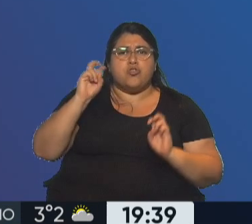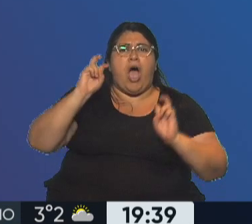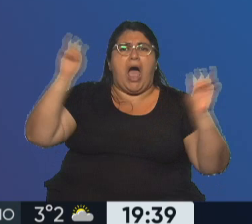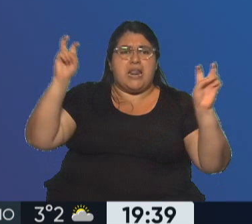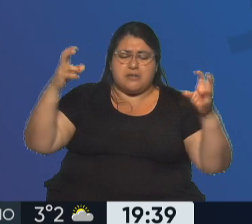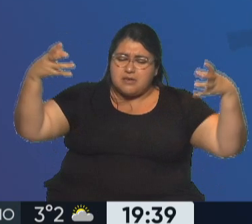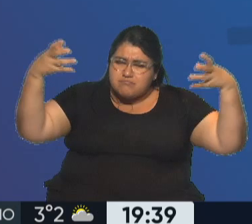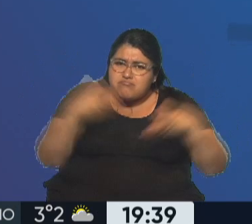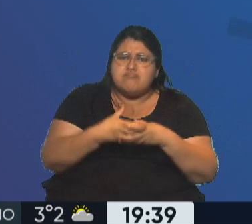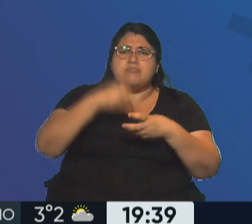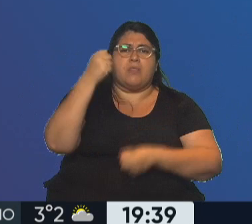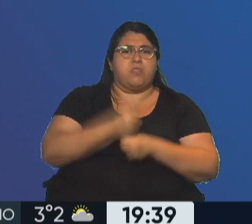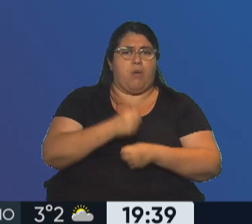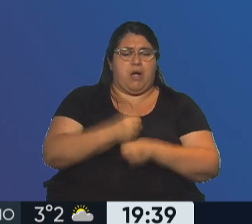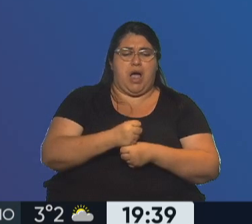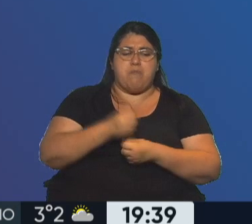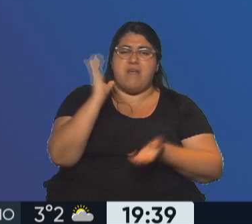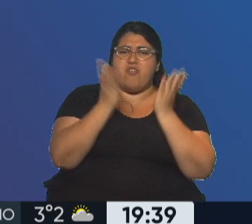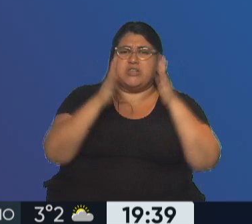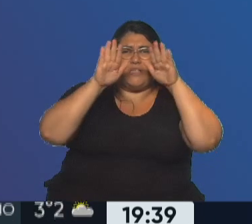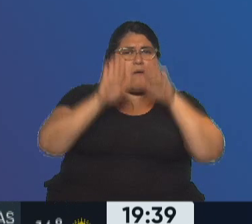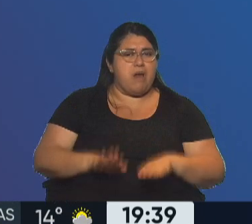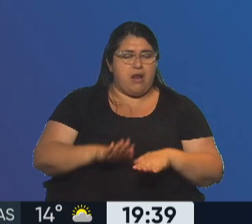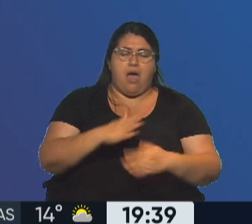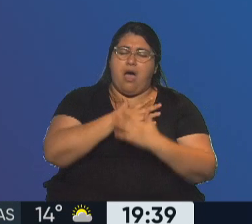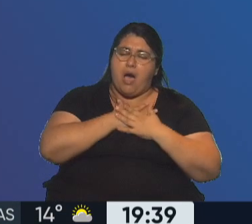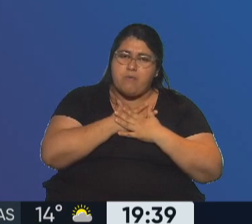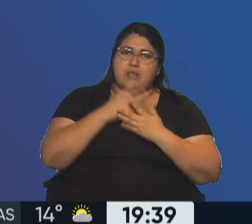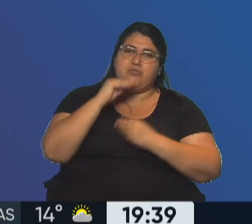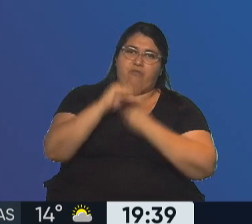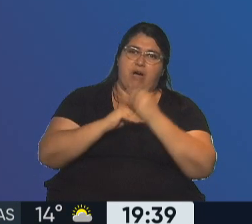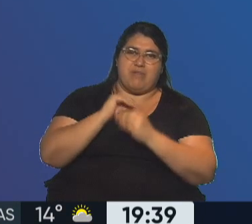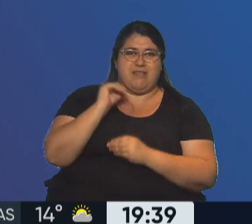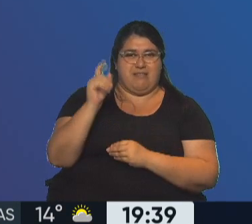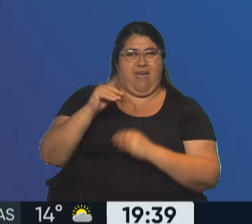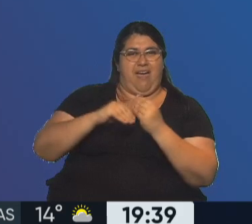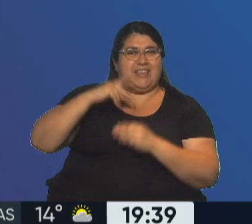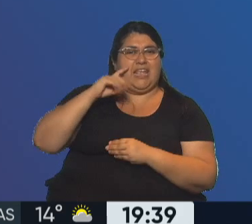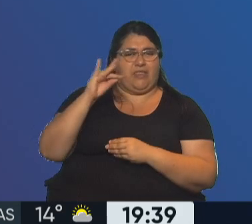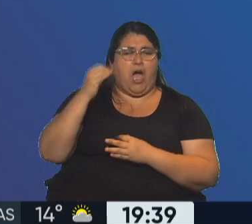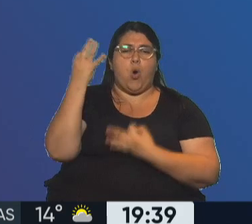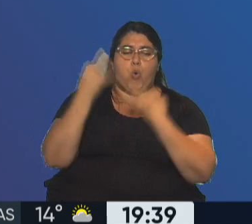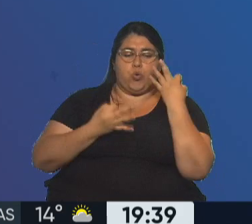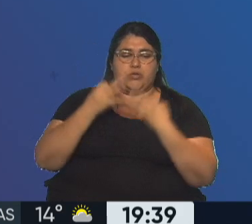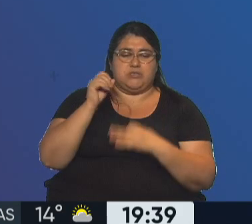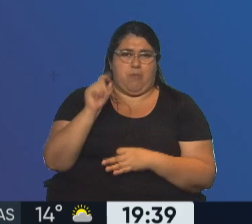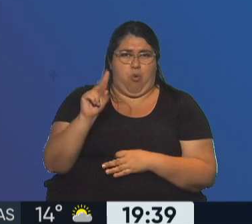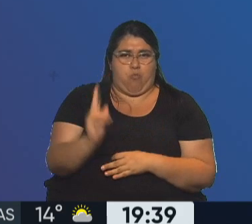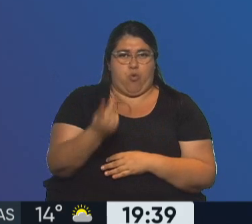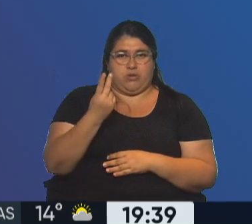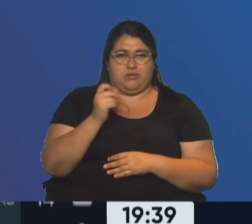conjunta para frenar la violencia. Abrazo fuerte y sentido a la familia de Nilda y que se haga justicia por su muerte.